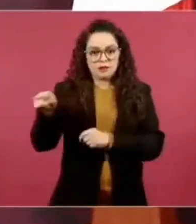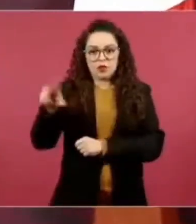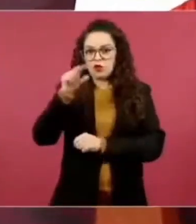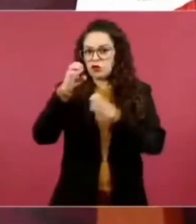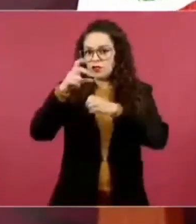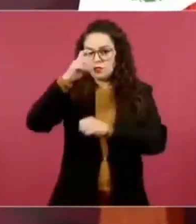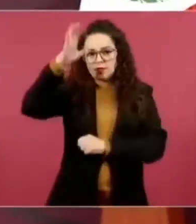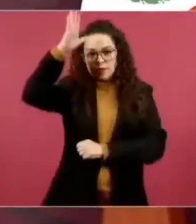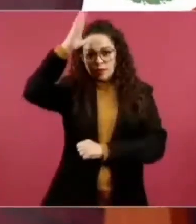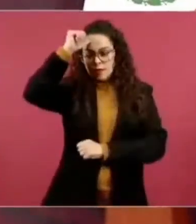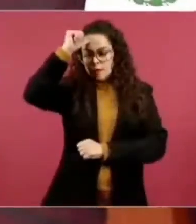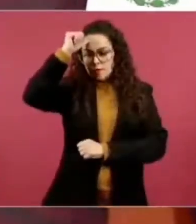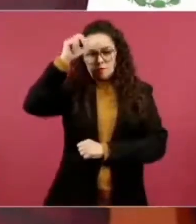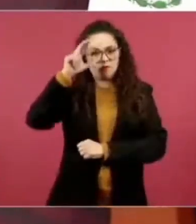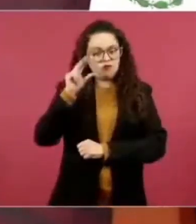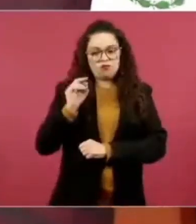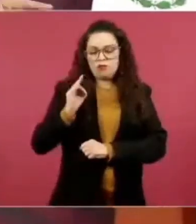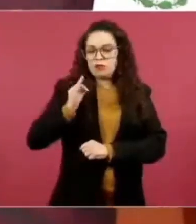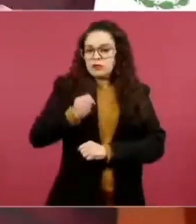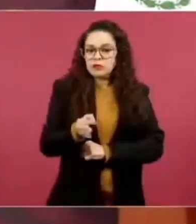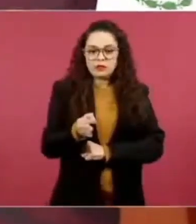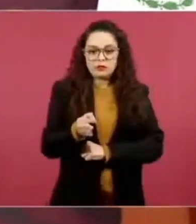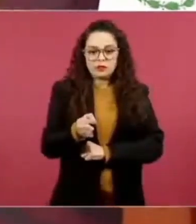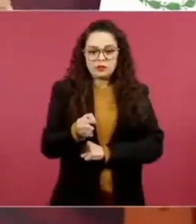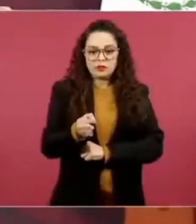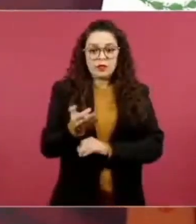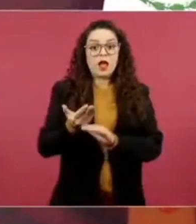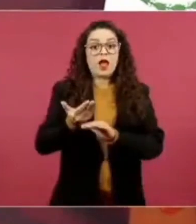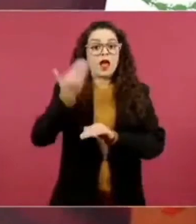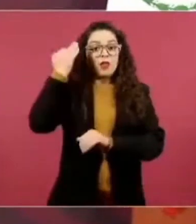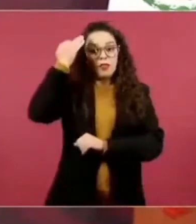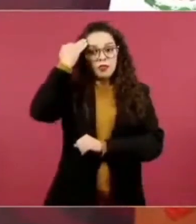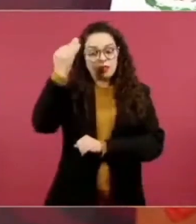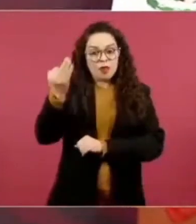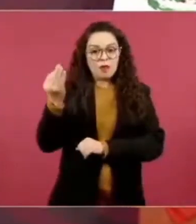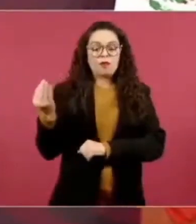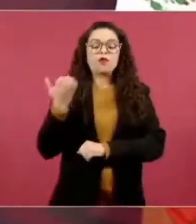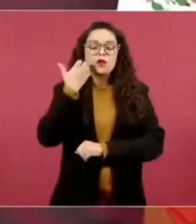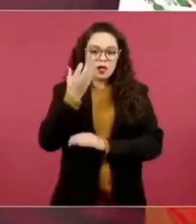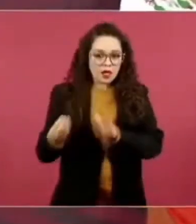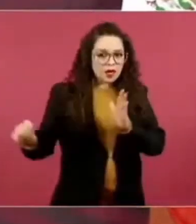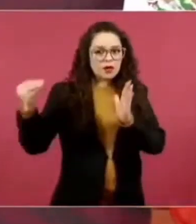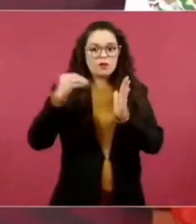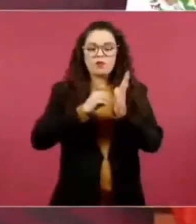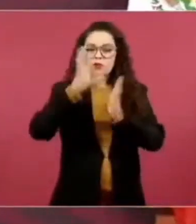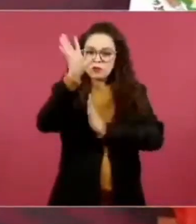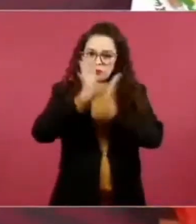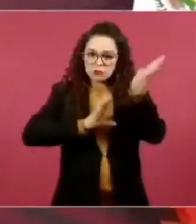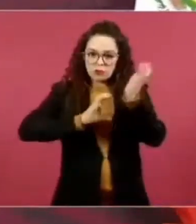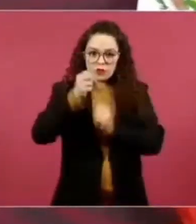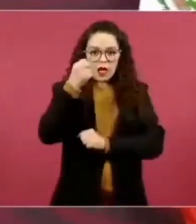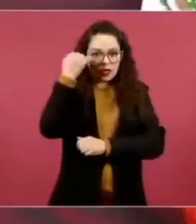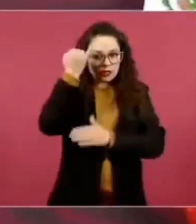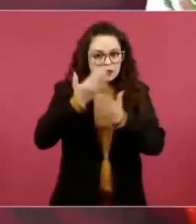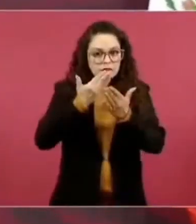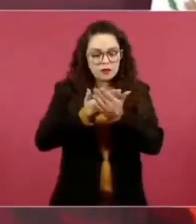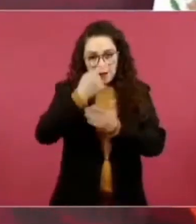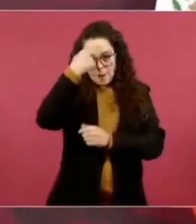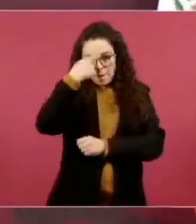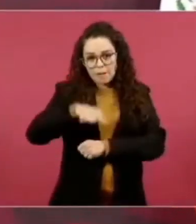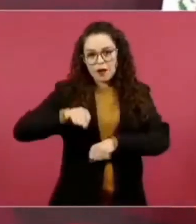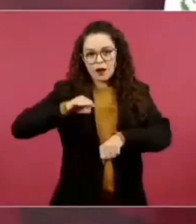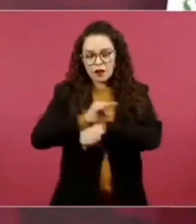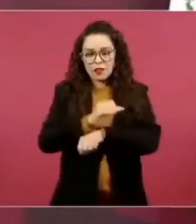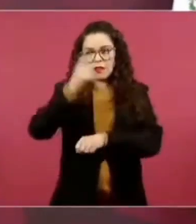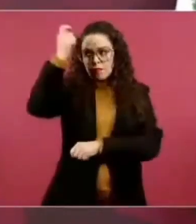cuando la iniciativa, cuando se elevó a rango constitucional, pero no